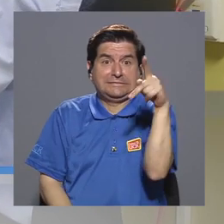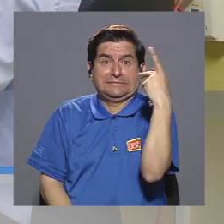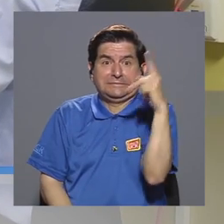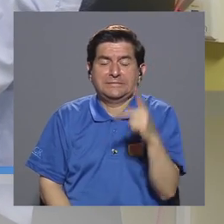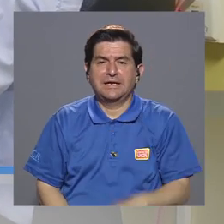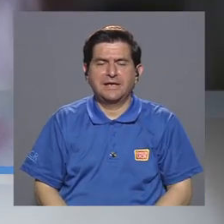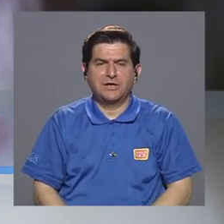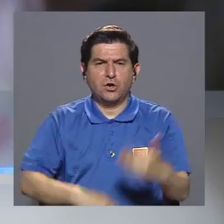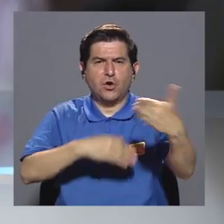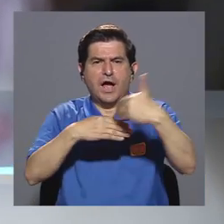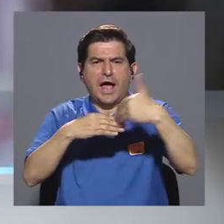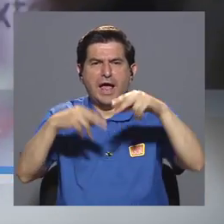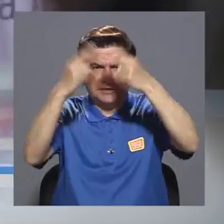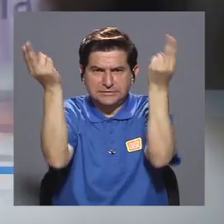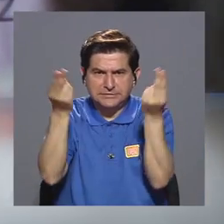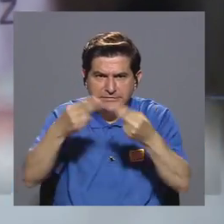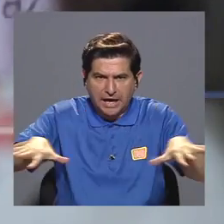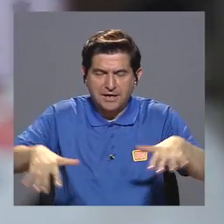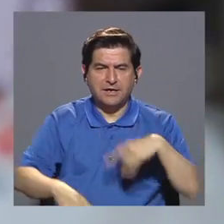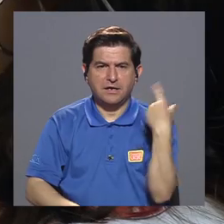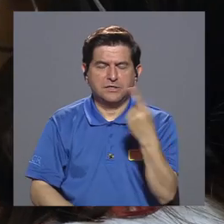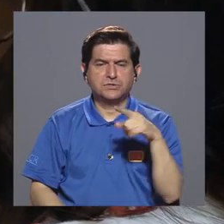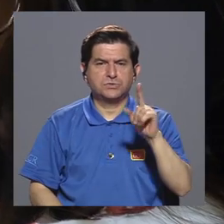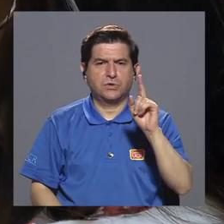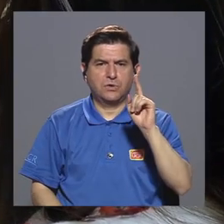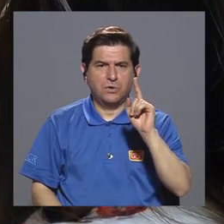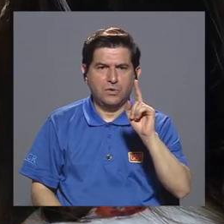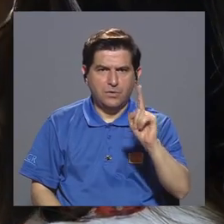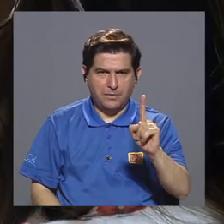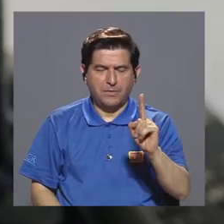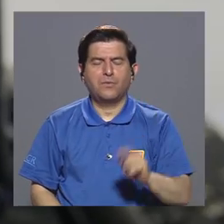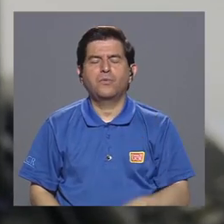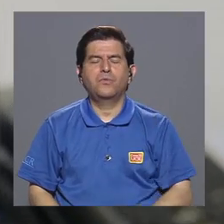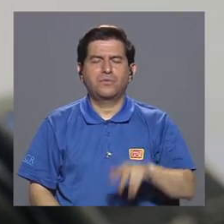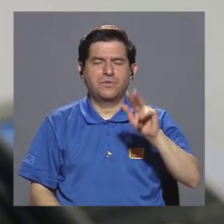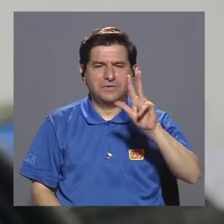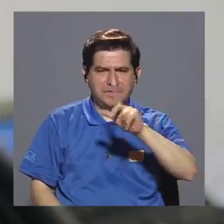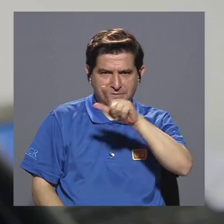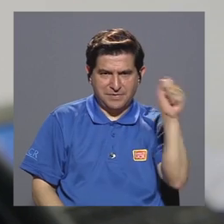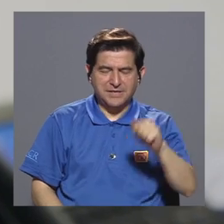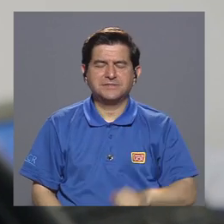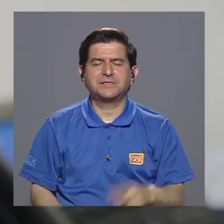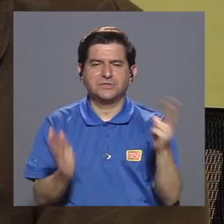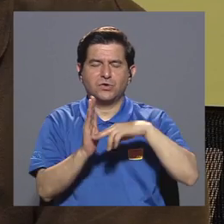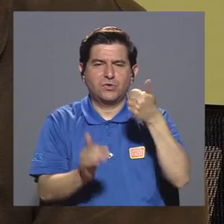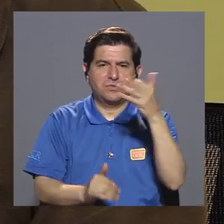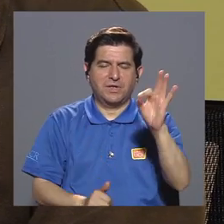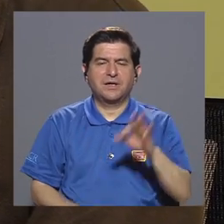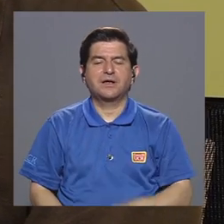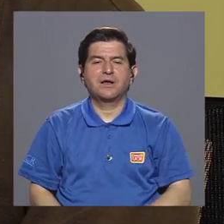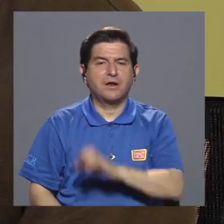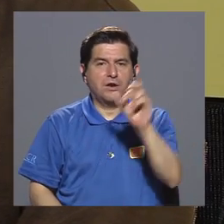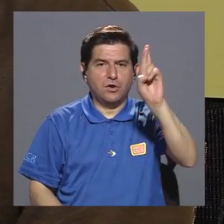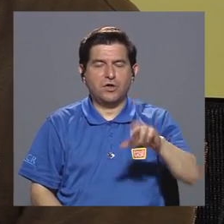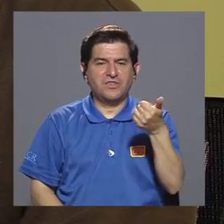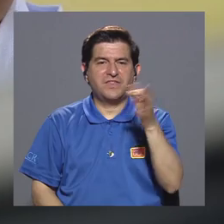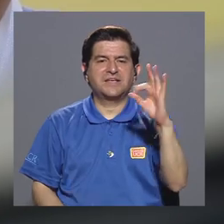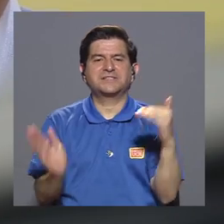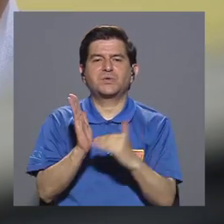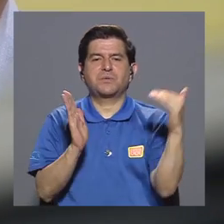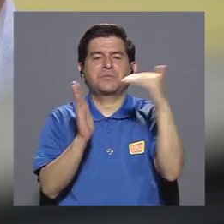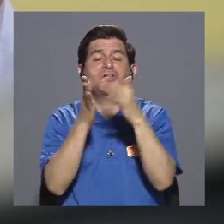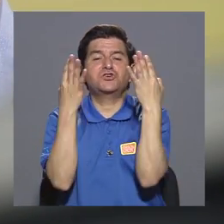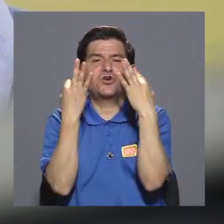expuestos a los ciberataques. Solo en el primer trimestre de este 2019, Costa Rica sufrió 19